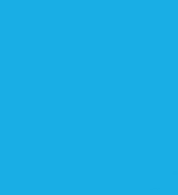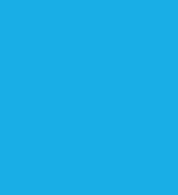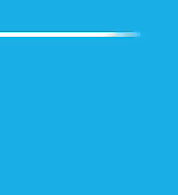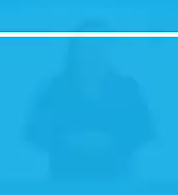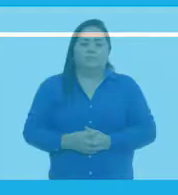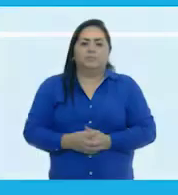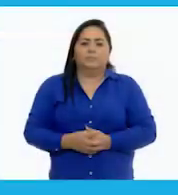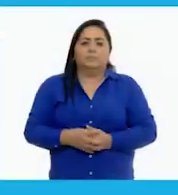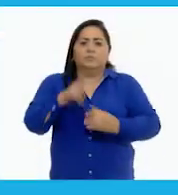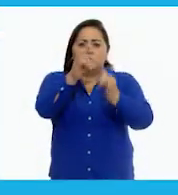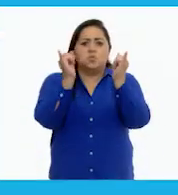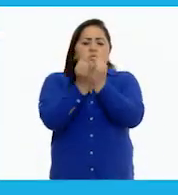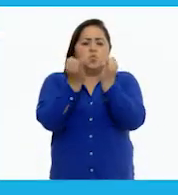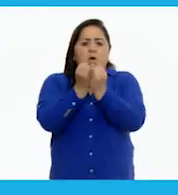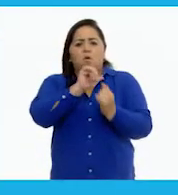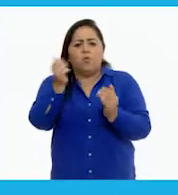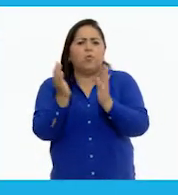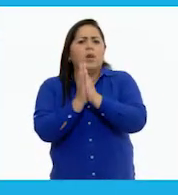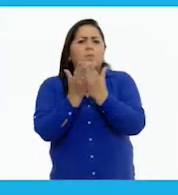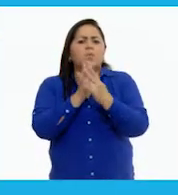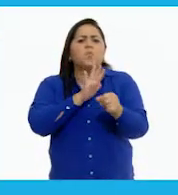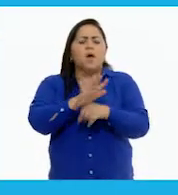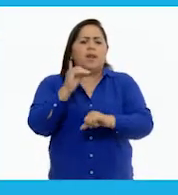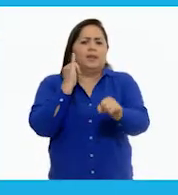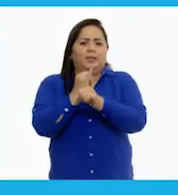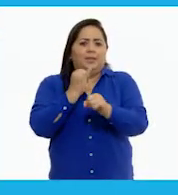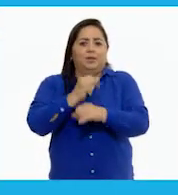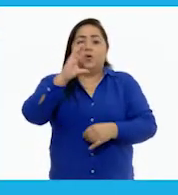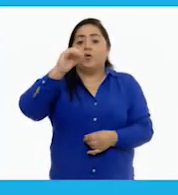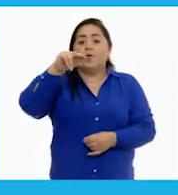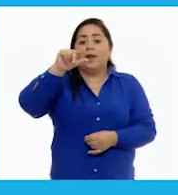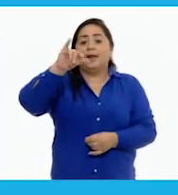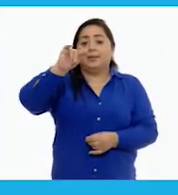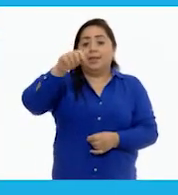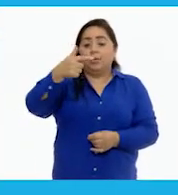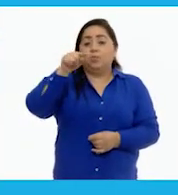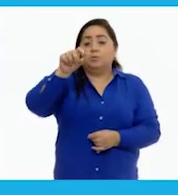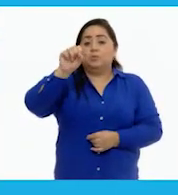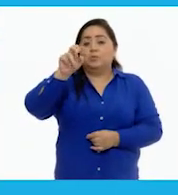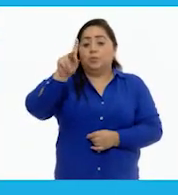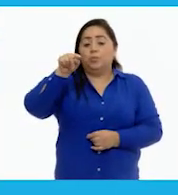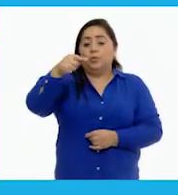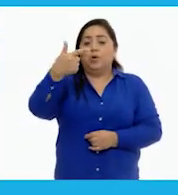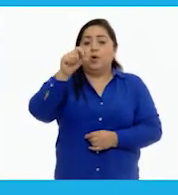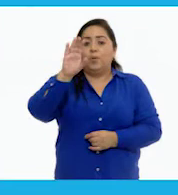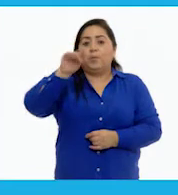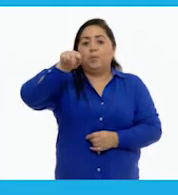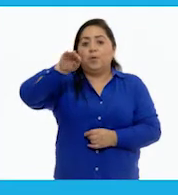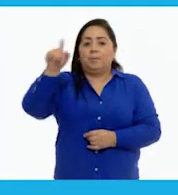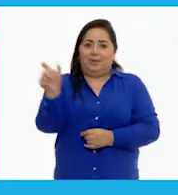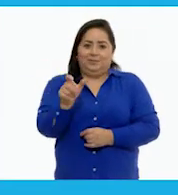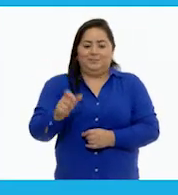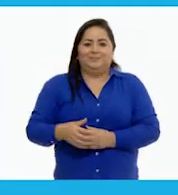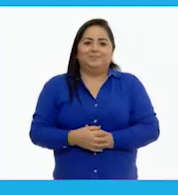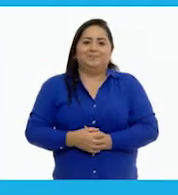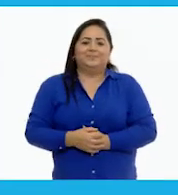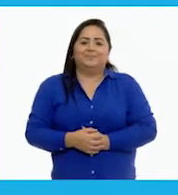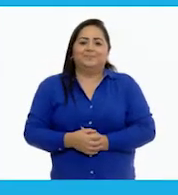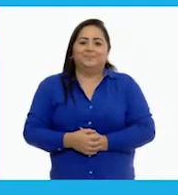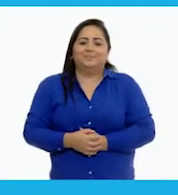También puedes encontrar los libros de texto en la página conaliteg.cep.gov.mx.